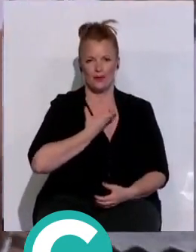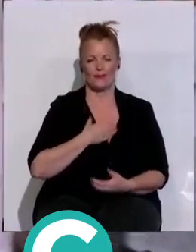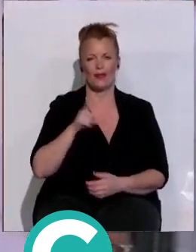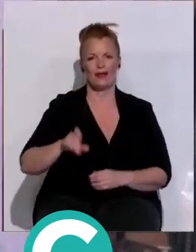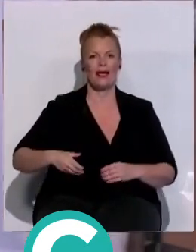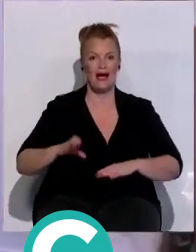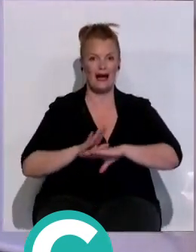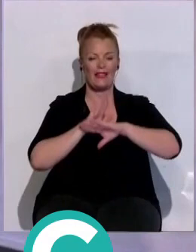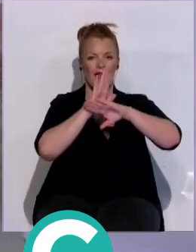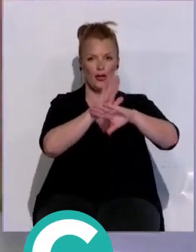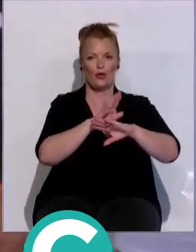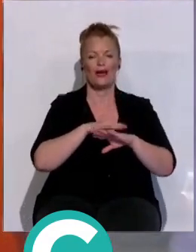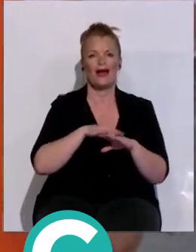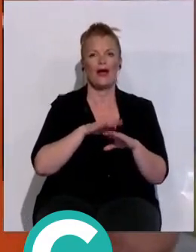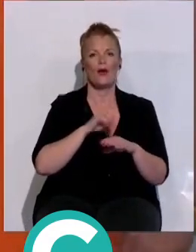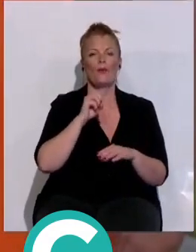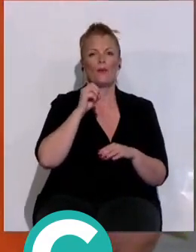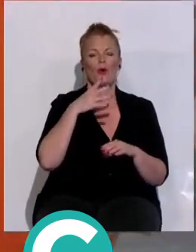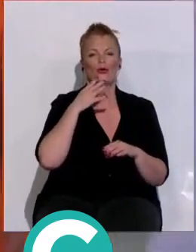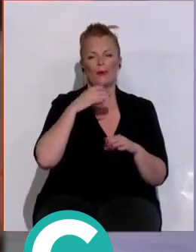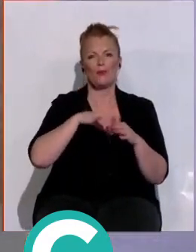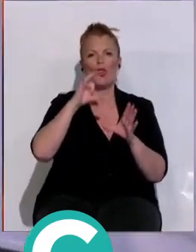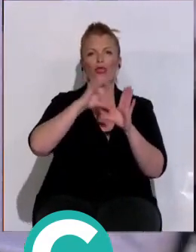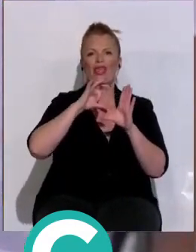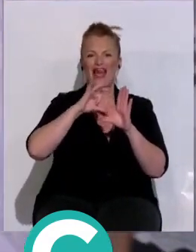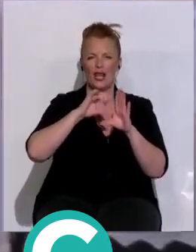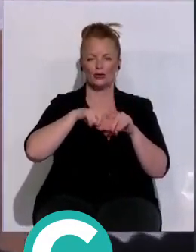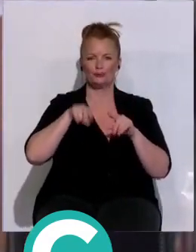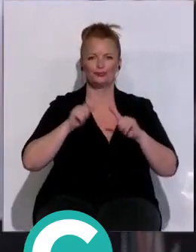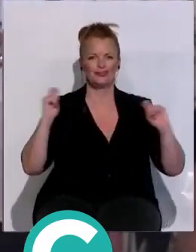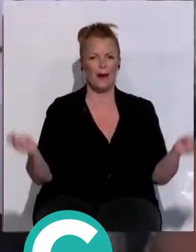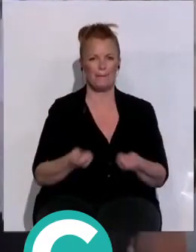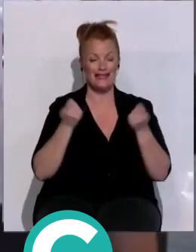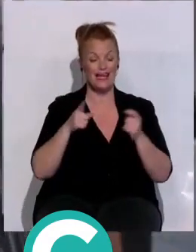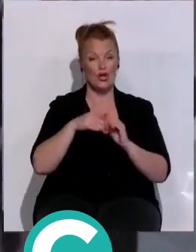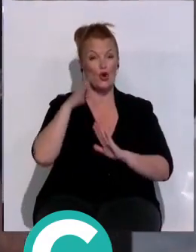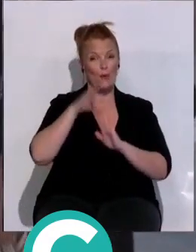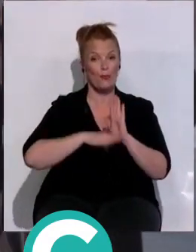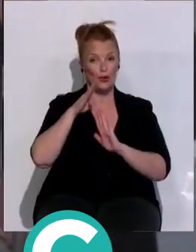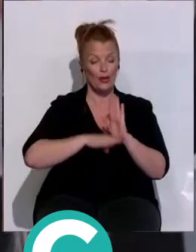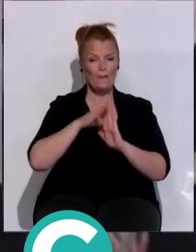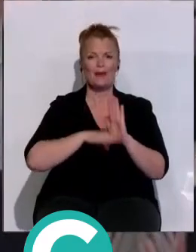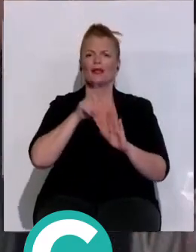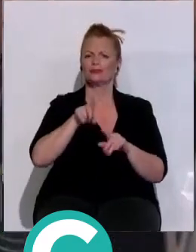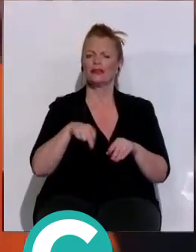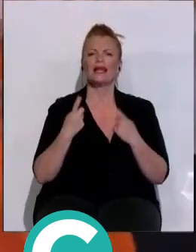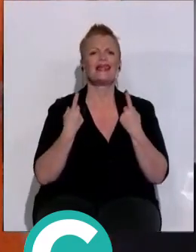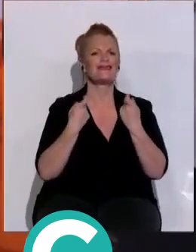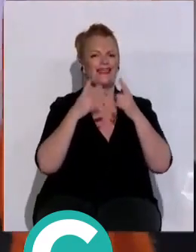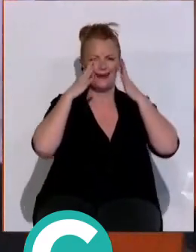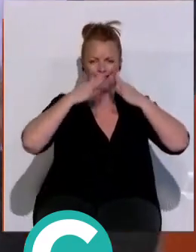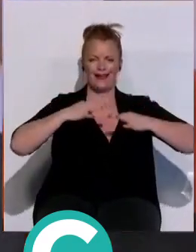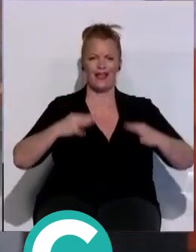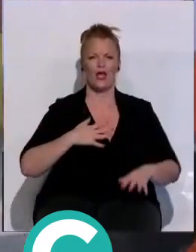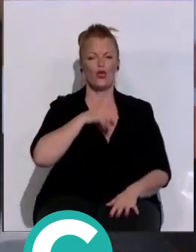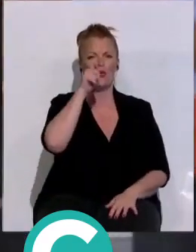la alcaldía por Ciudadanos, Juan de Dios Sánchez, señaló en su primer acto de campaña que su programa está ajustado a las necesidades reales de la ciudadanía